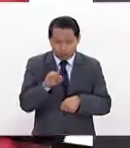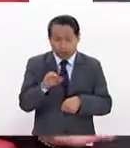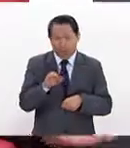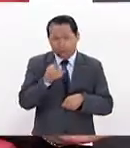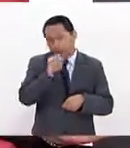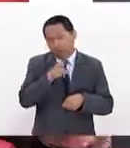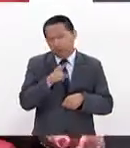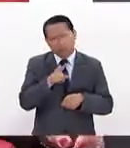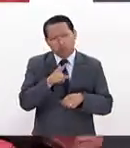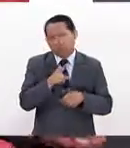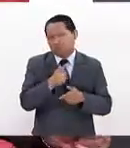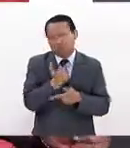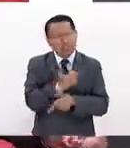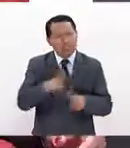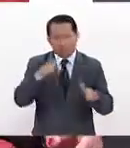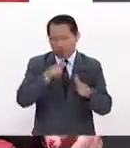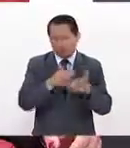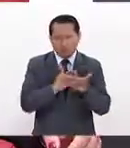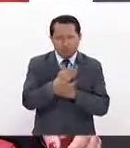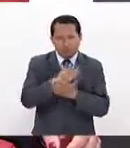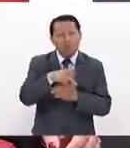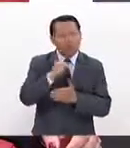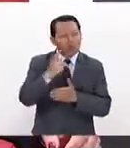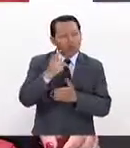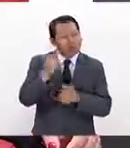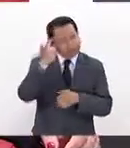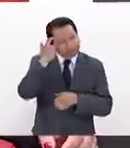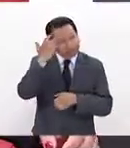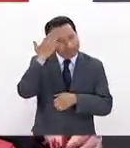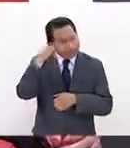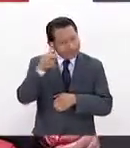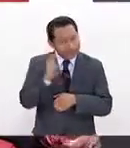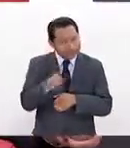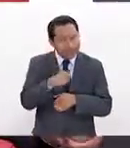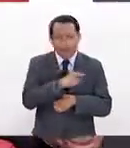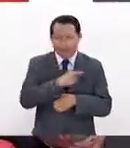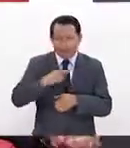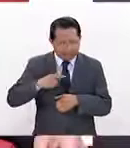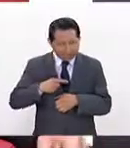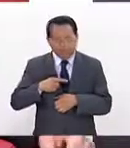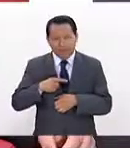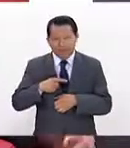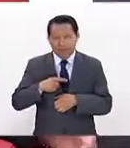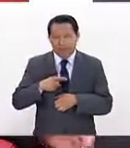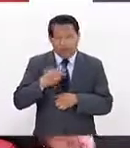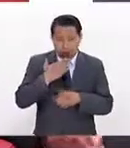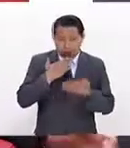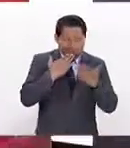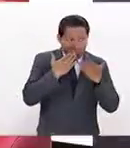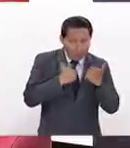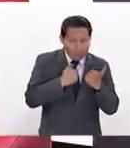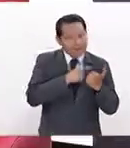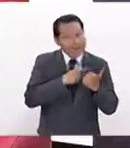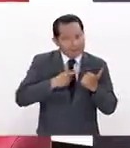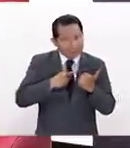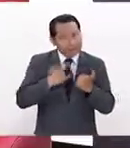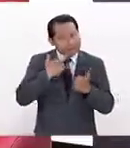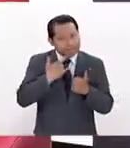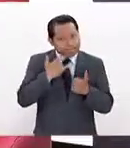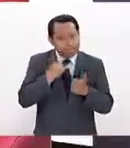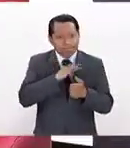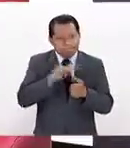Cualquiera puede entrar, pero tiene que entrar con la conciencia de que va a tener que desarrollar, si no la tiene, esta capacidad de